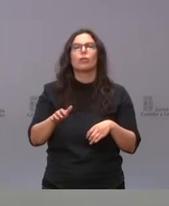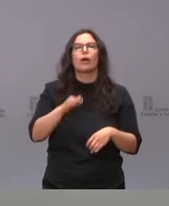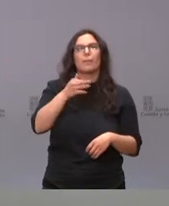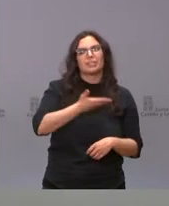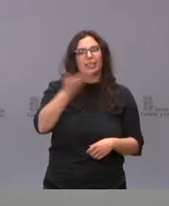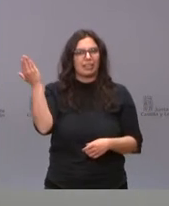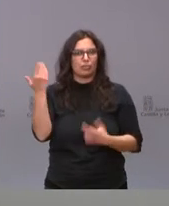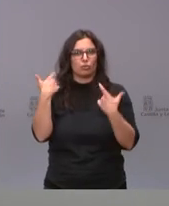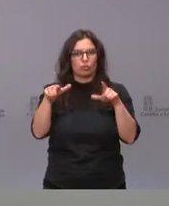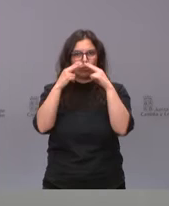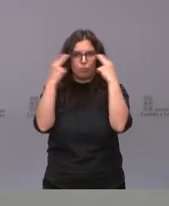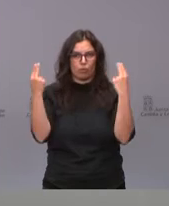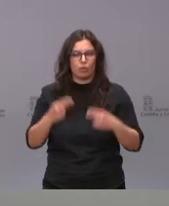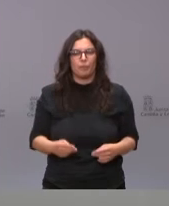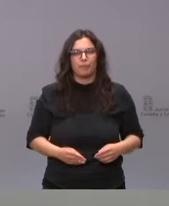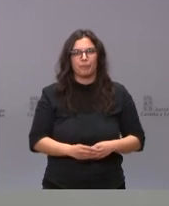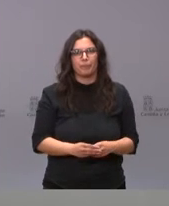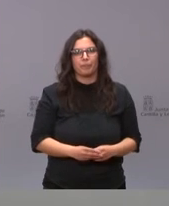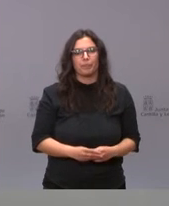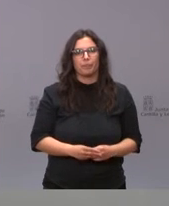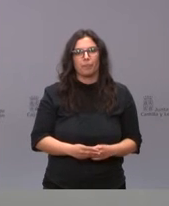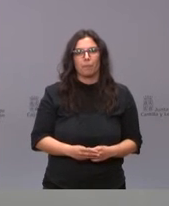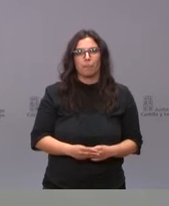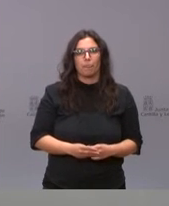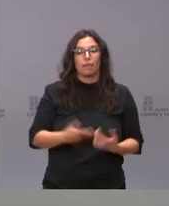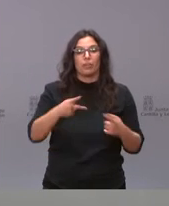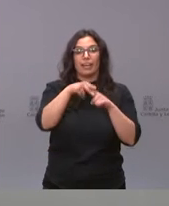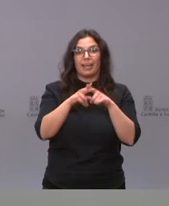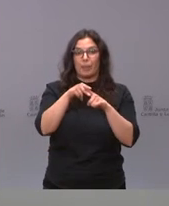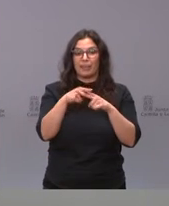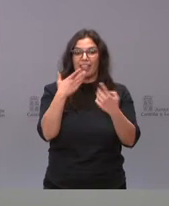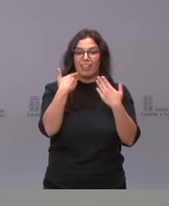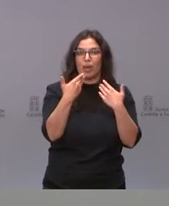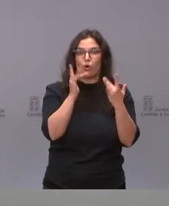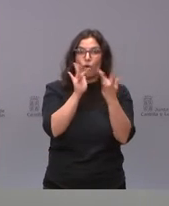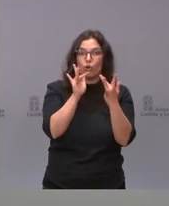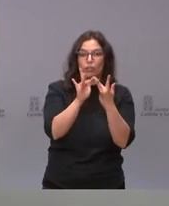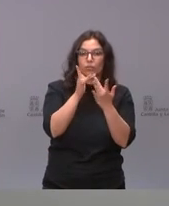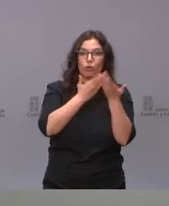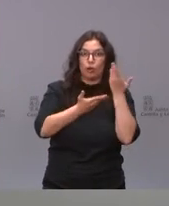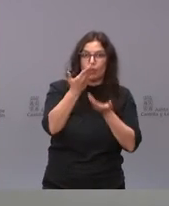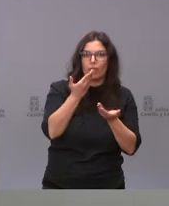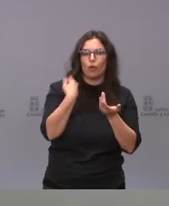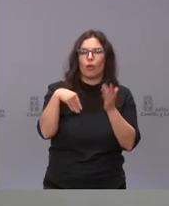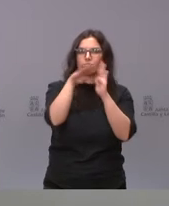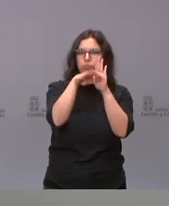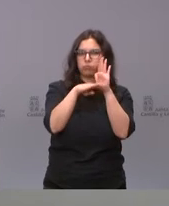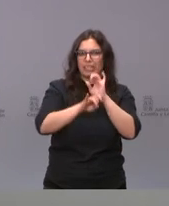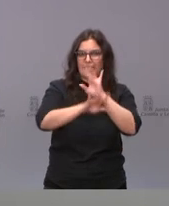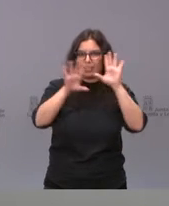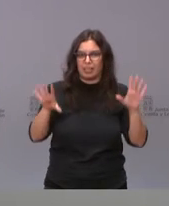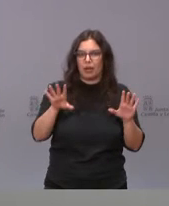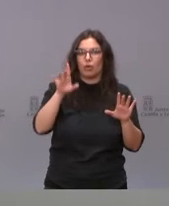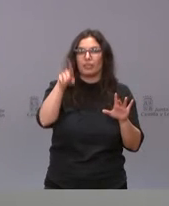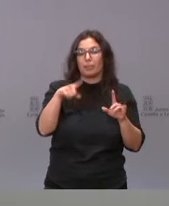resto del sector público. Se regulan estos instrumentos de diálogo y de colaboración. Se prevé una